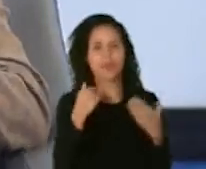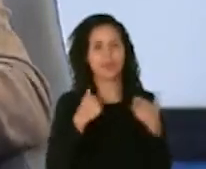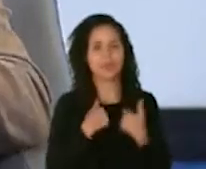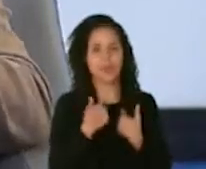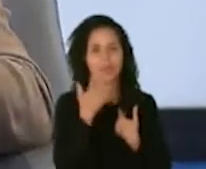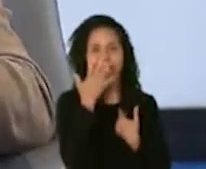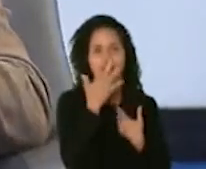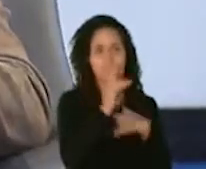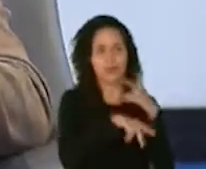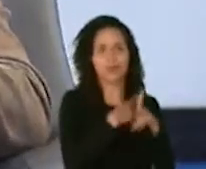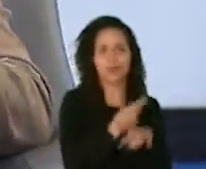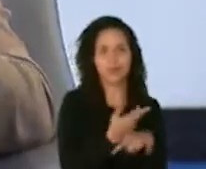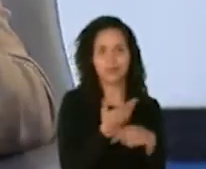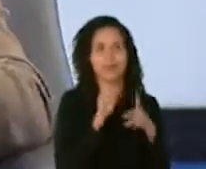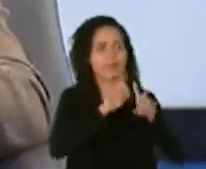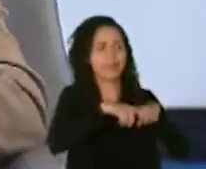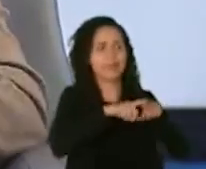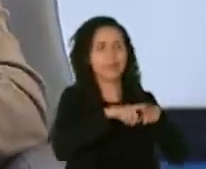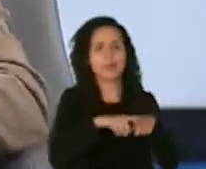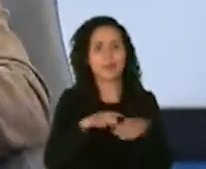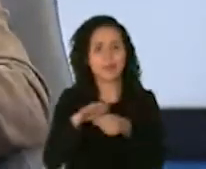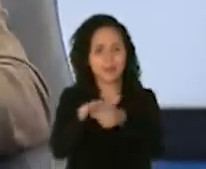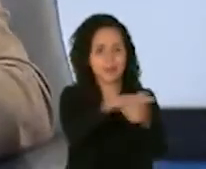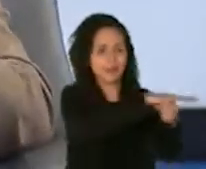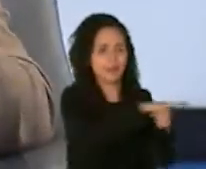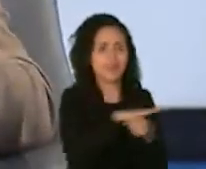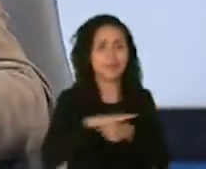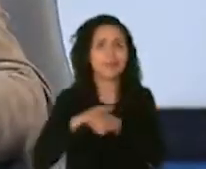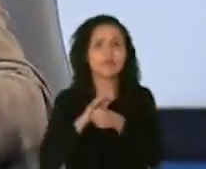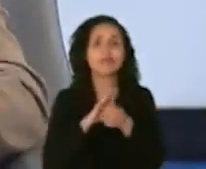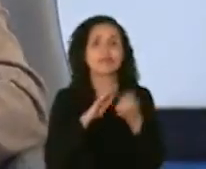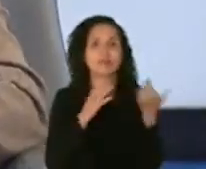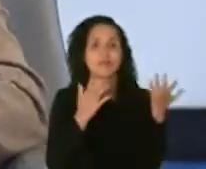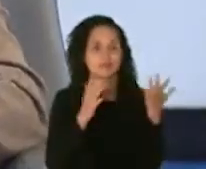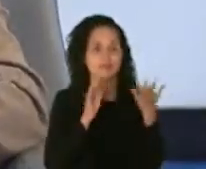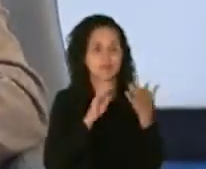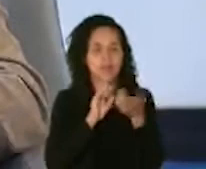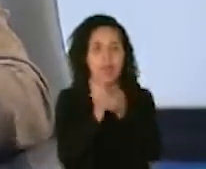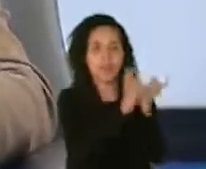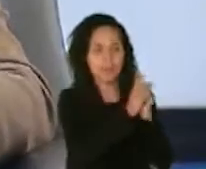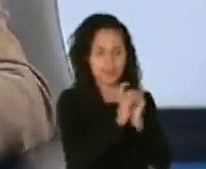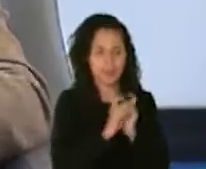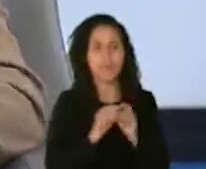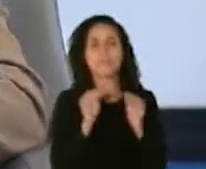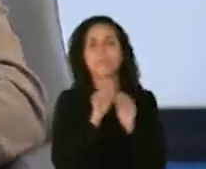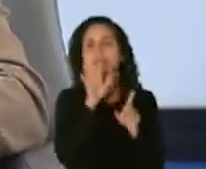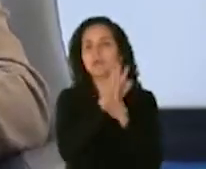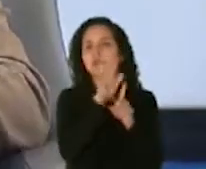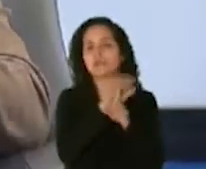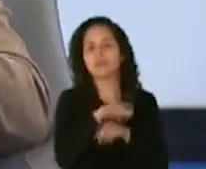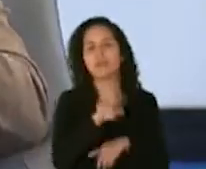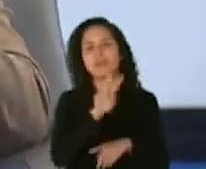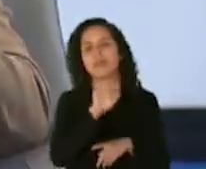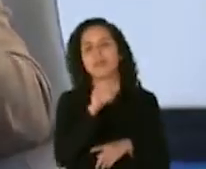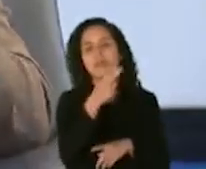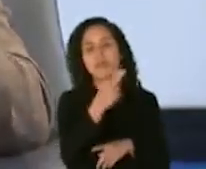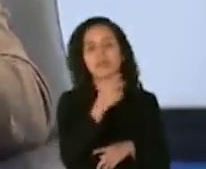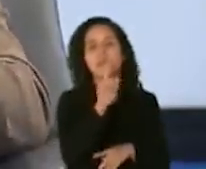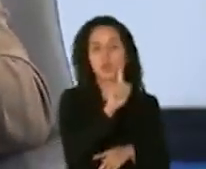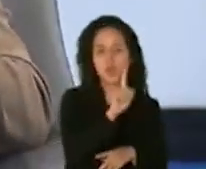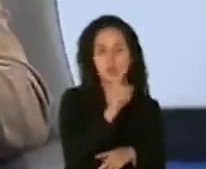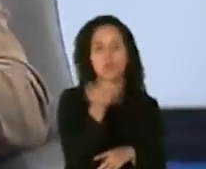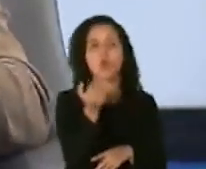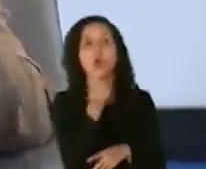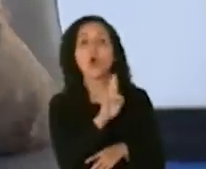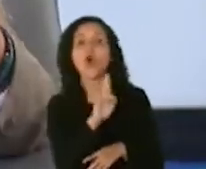los cuales dependiendo del área geográfica se manifiestan el más común obviamente es el VIH 1 y el clave